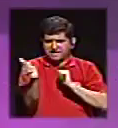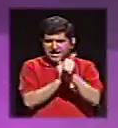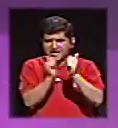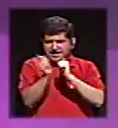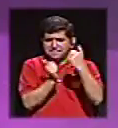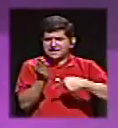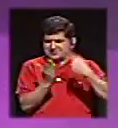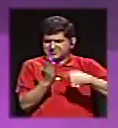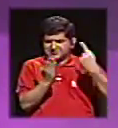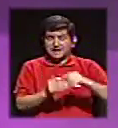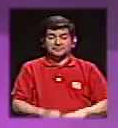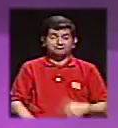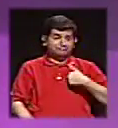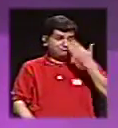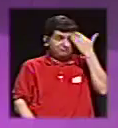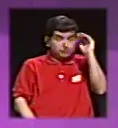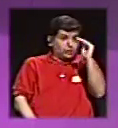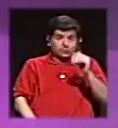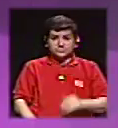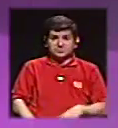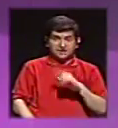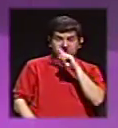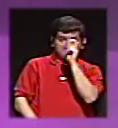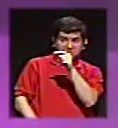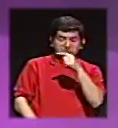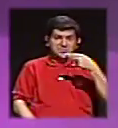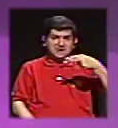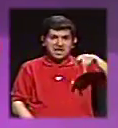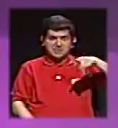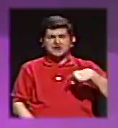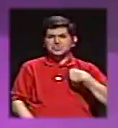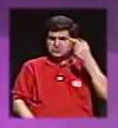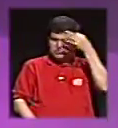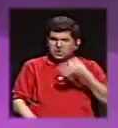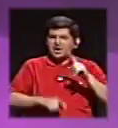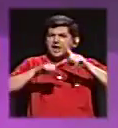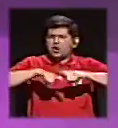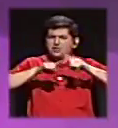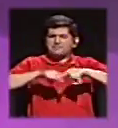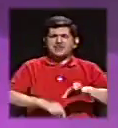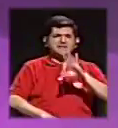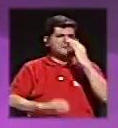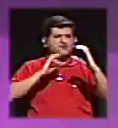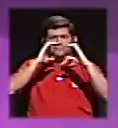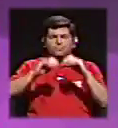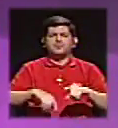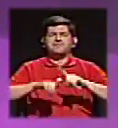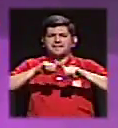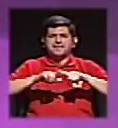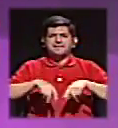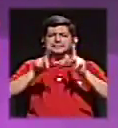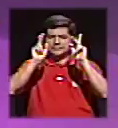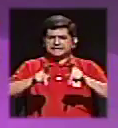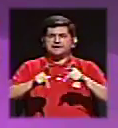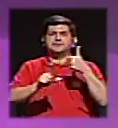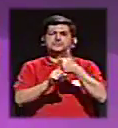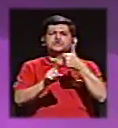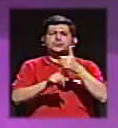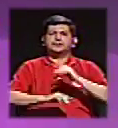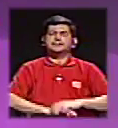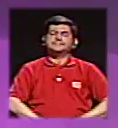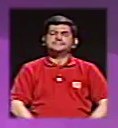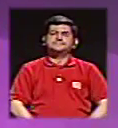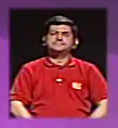No sé, raspamos la olla yo creo, ¿verdad? No sé, yo creo que depende mucho, depende mucho del medio, depende mucho del periodista, Marlon, sinceramente.